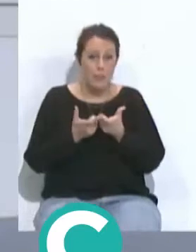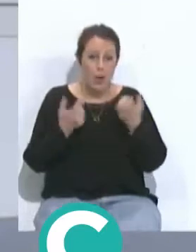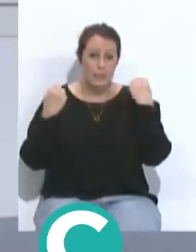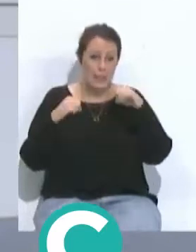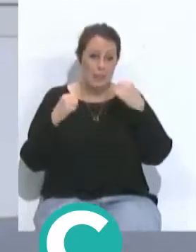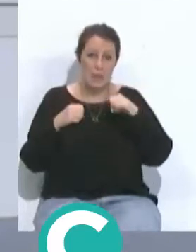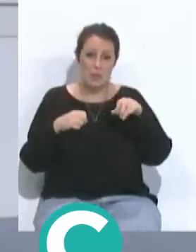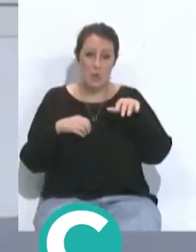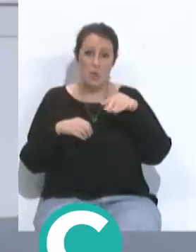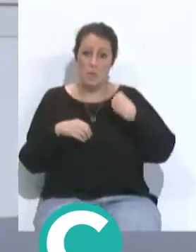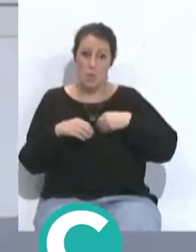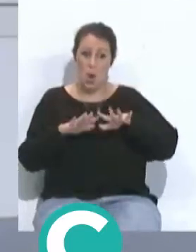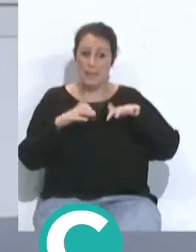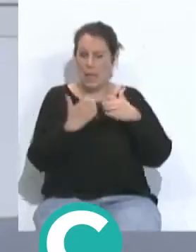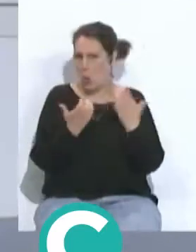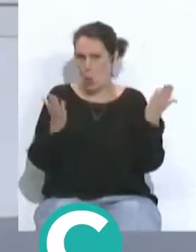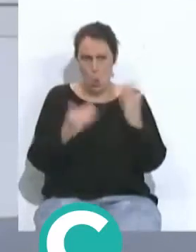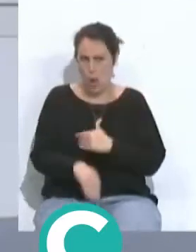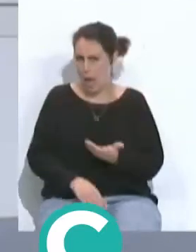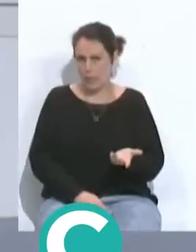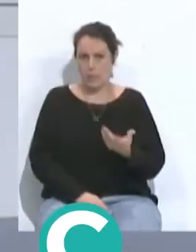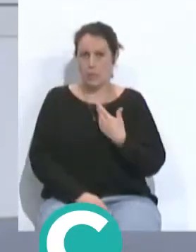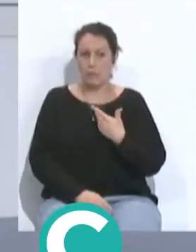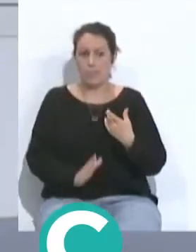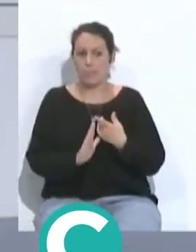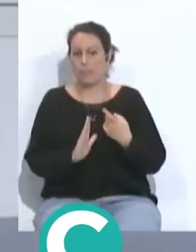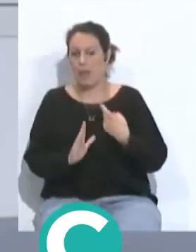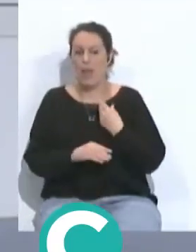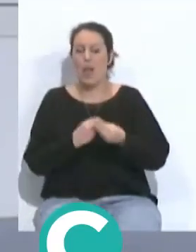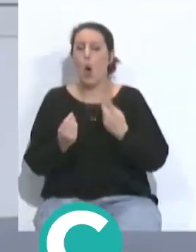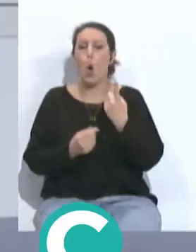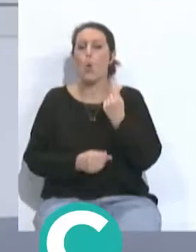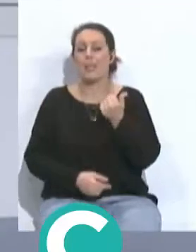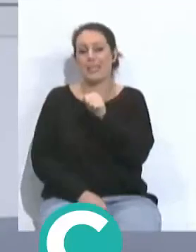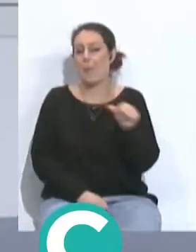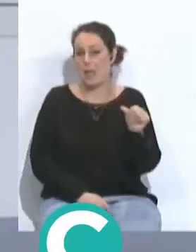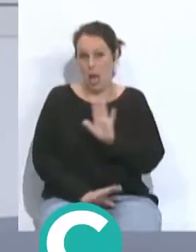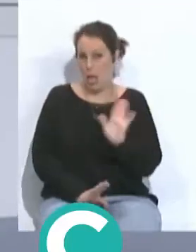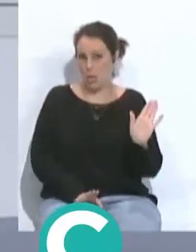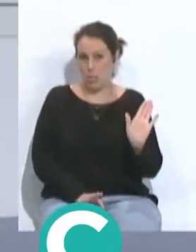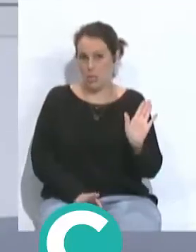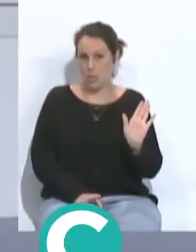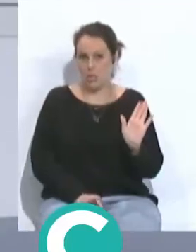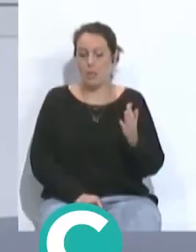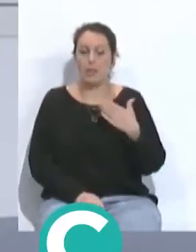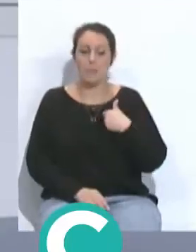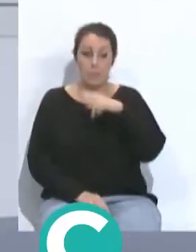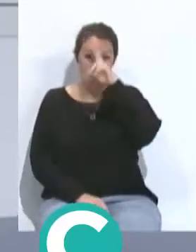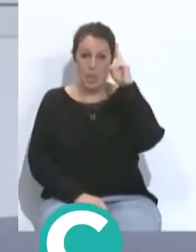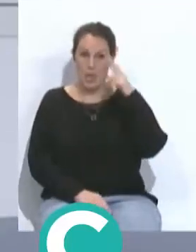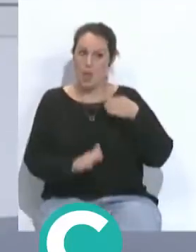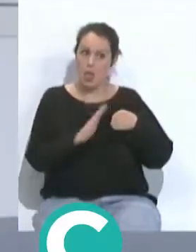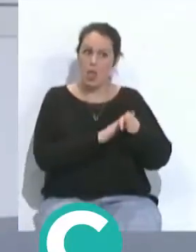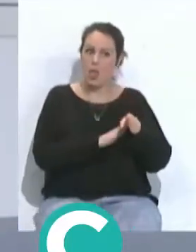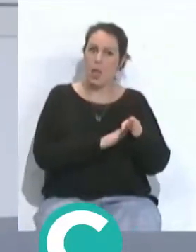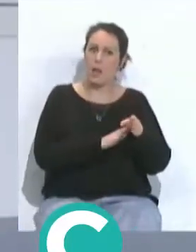entrenamientos en el propio estadio. So pena, como ha hecho el Cádiz, hacerlo un día a la semana. Además, el Madrid no entrena en el